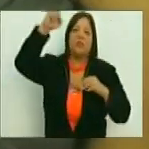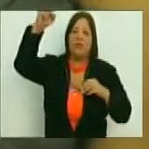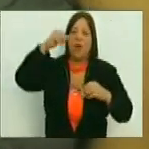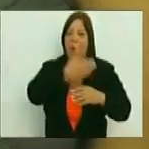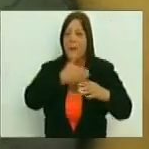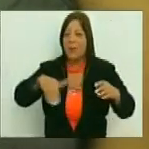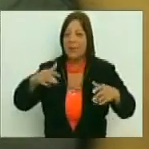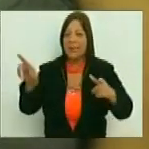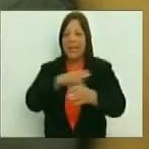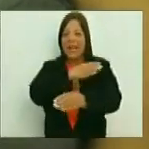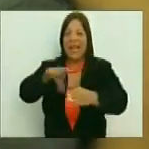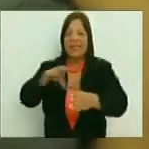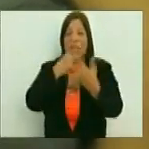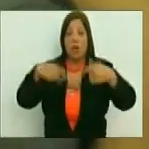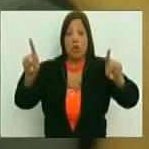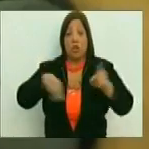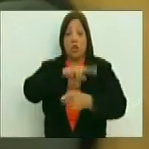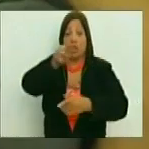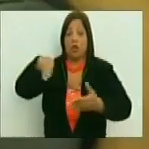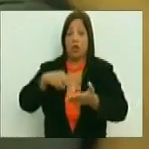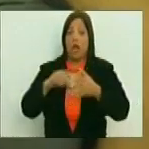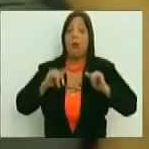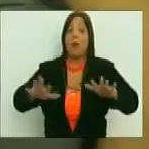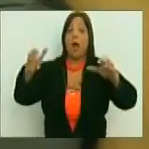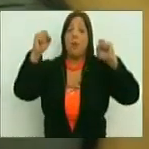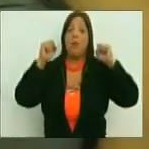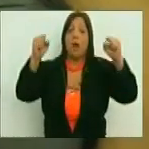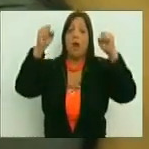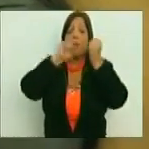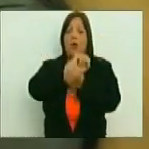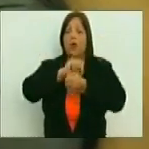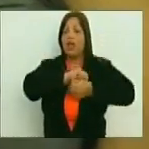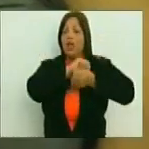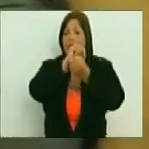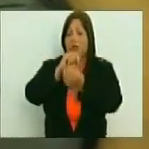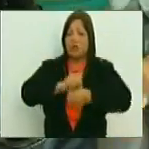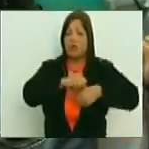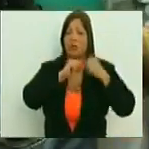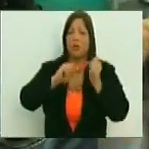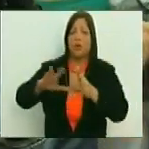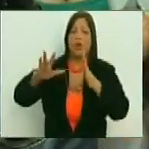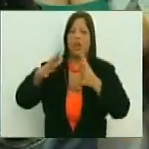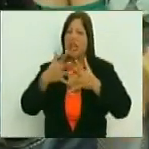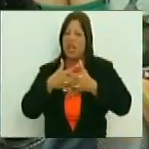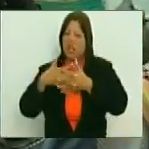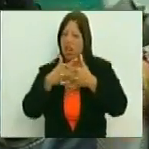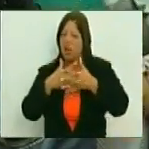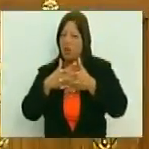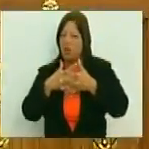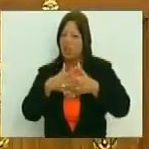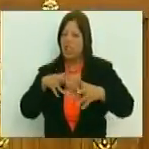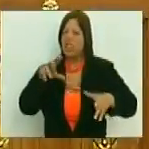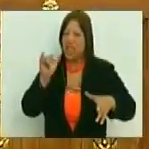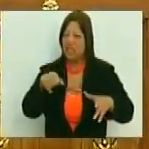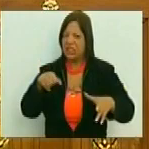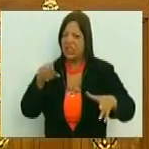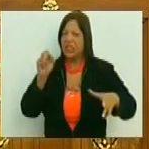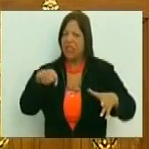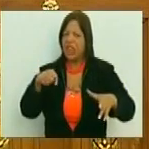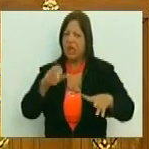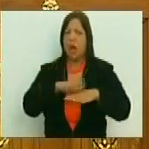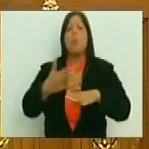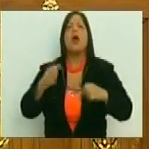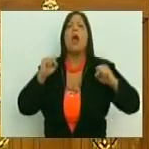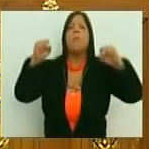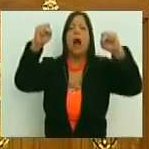presidente cantaba el himno nacional, gloria al bravo pueblo, y el gringo decía, yes, porque dicen